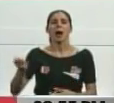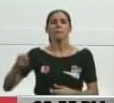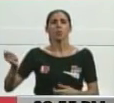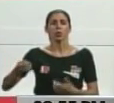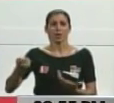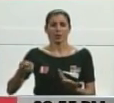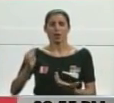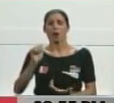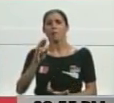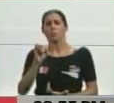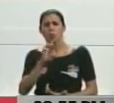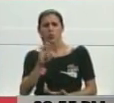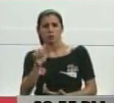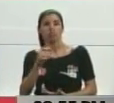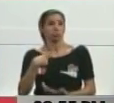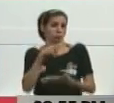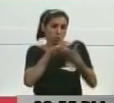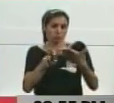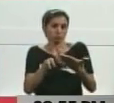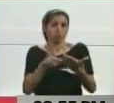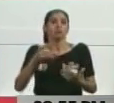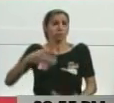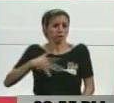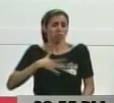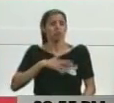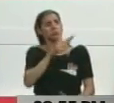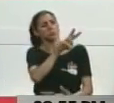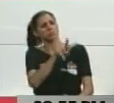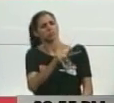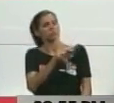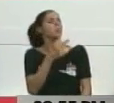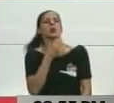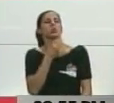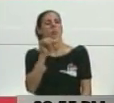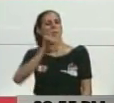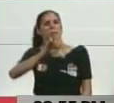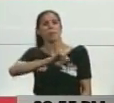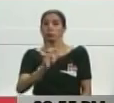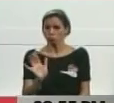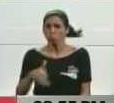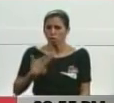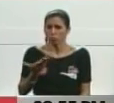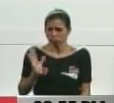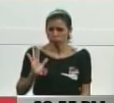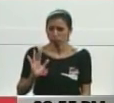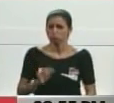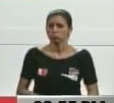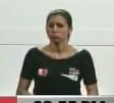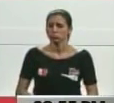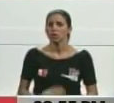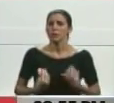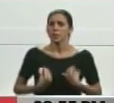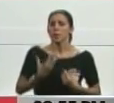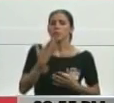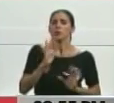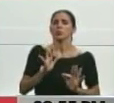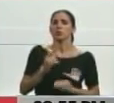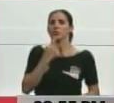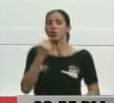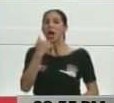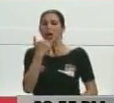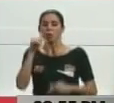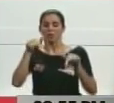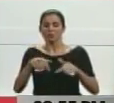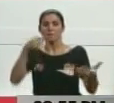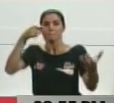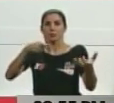Perdónenme. Yo también tengo derecho a criticar. Yo también tengo derecho a criticar. A mí me preocuparía mucho que yo dijera algo aquí en el mazo